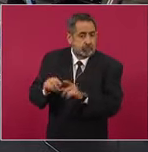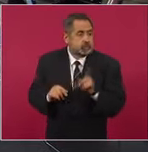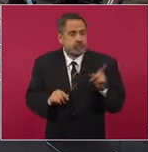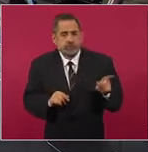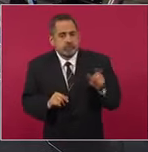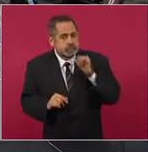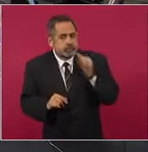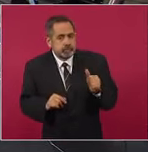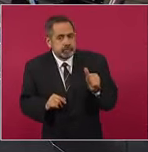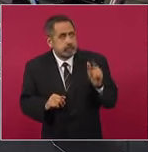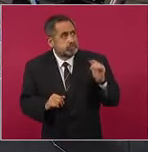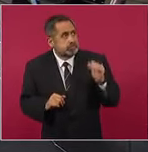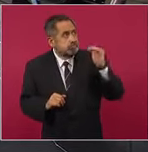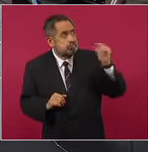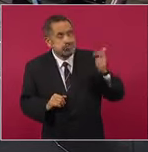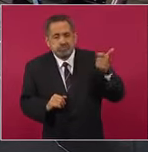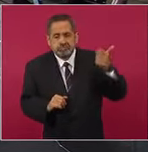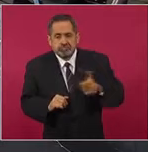pero los de arriba no.